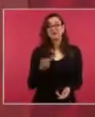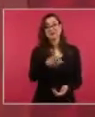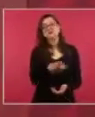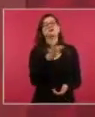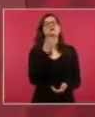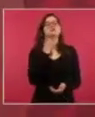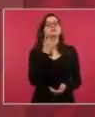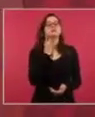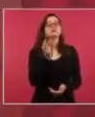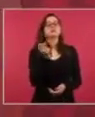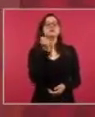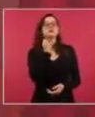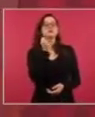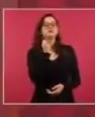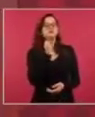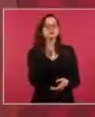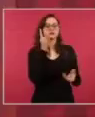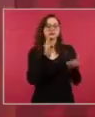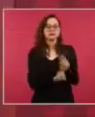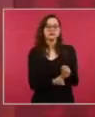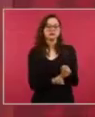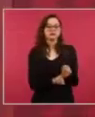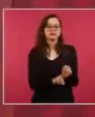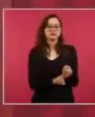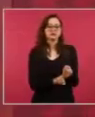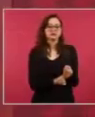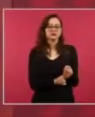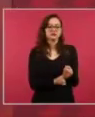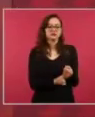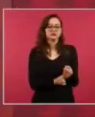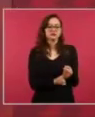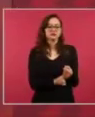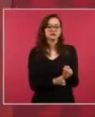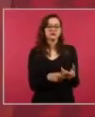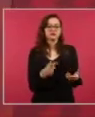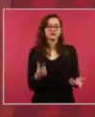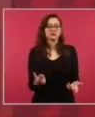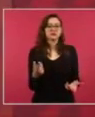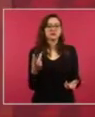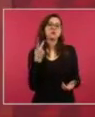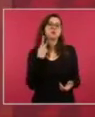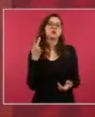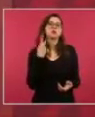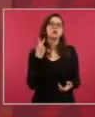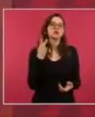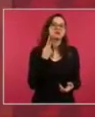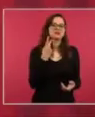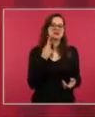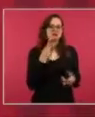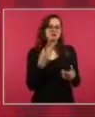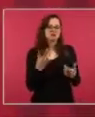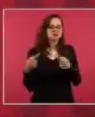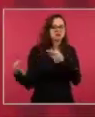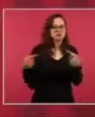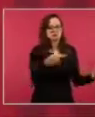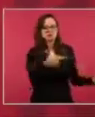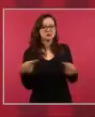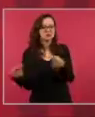la política partidista o